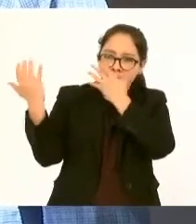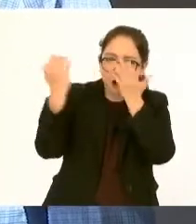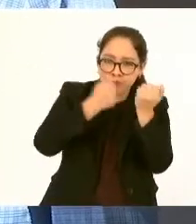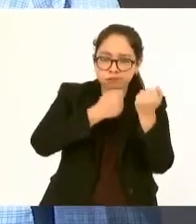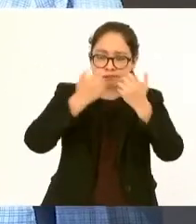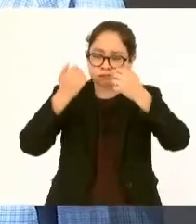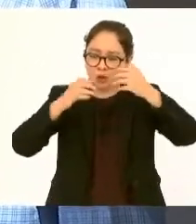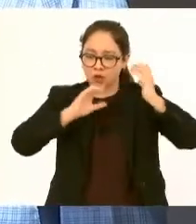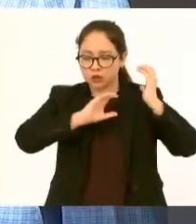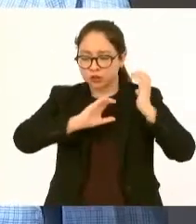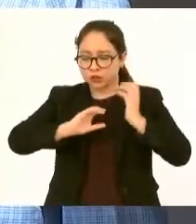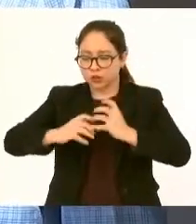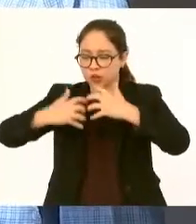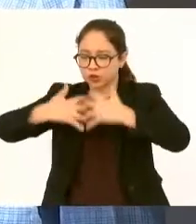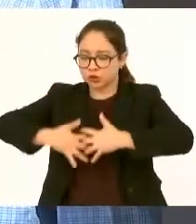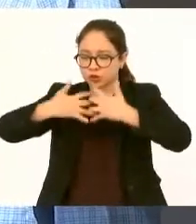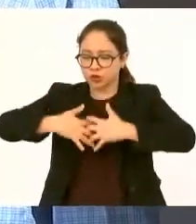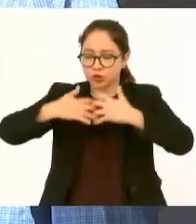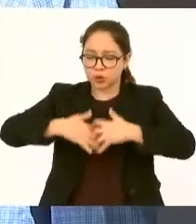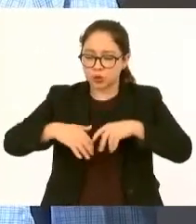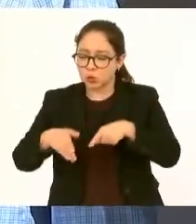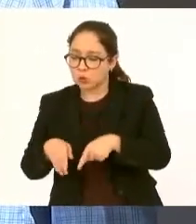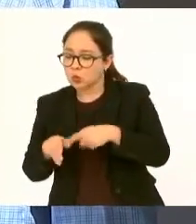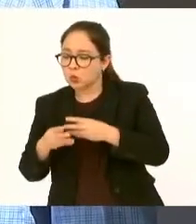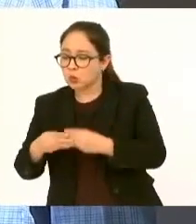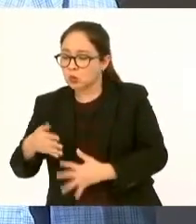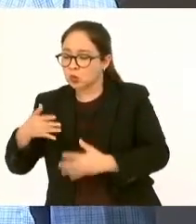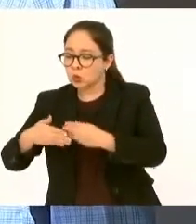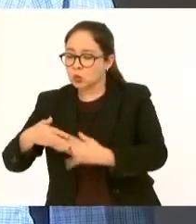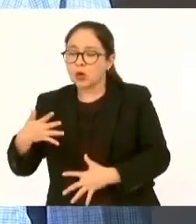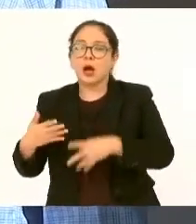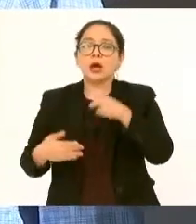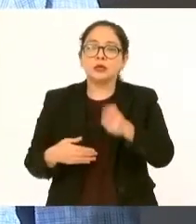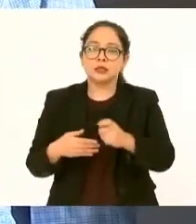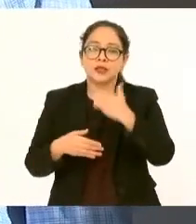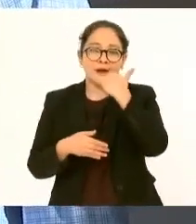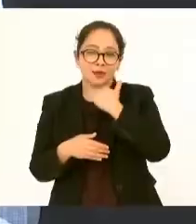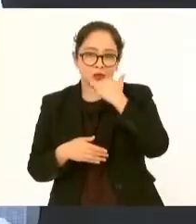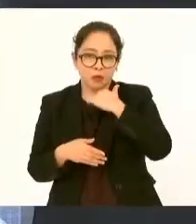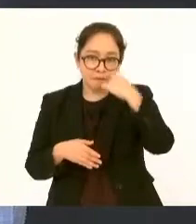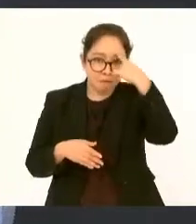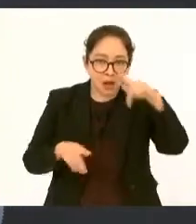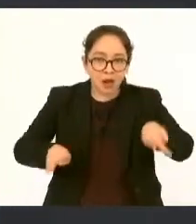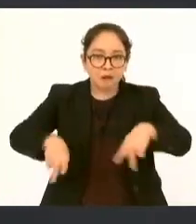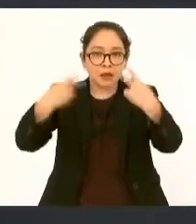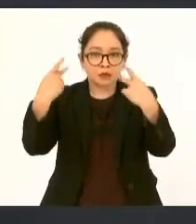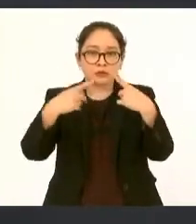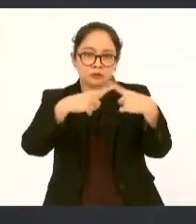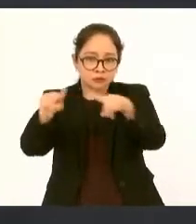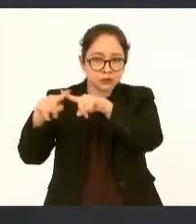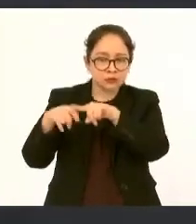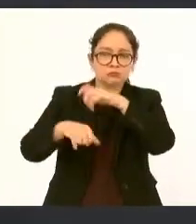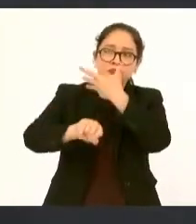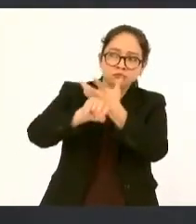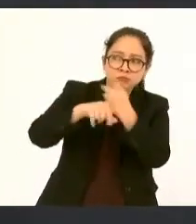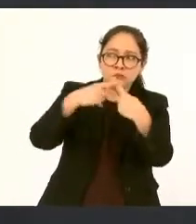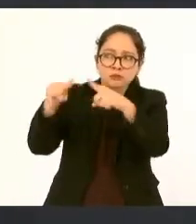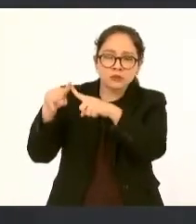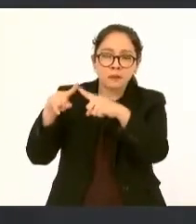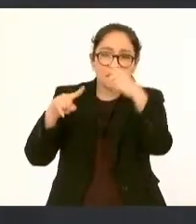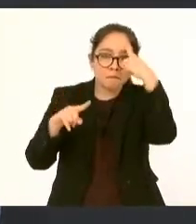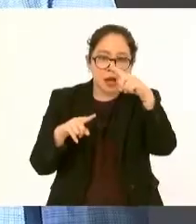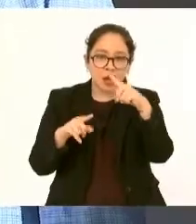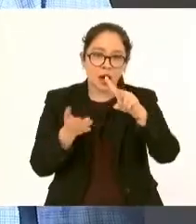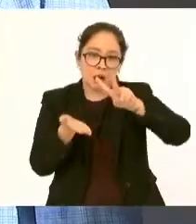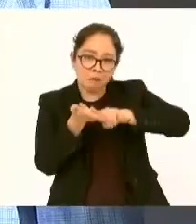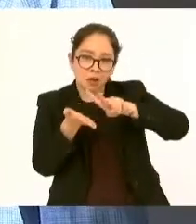cantidades a Estados Unidos para que de esa manera no se cayera el precio